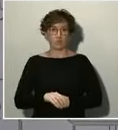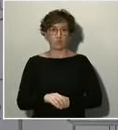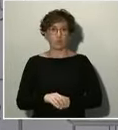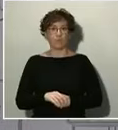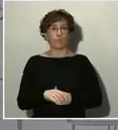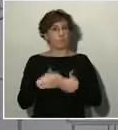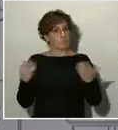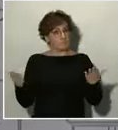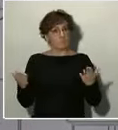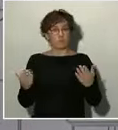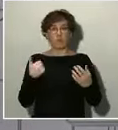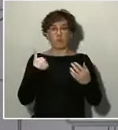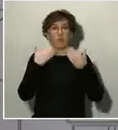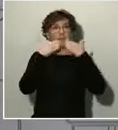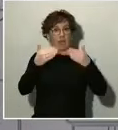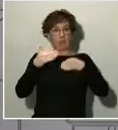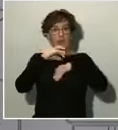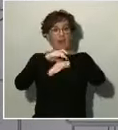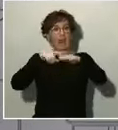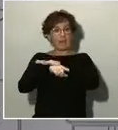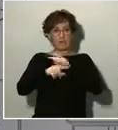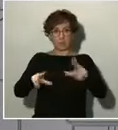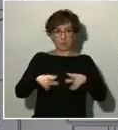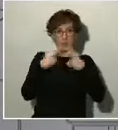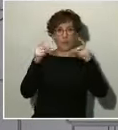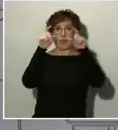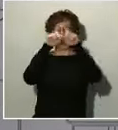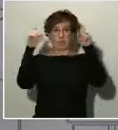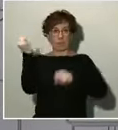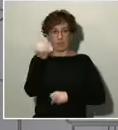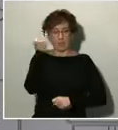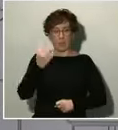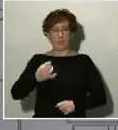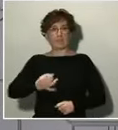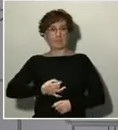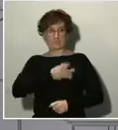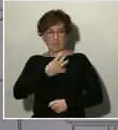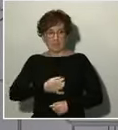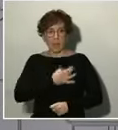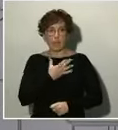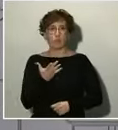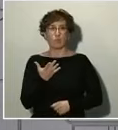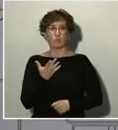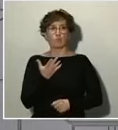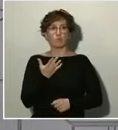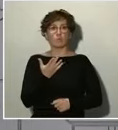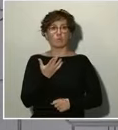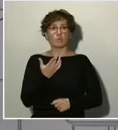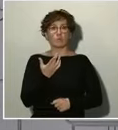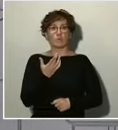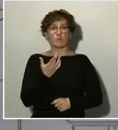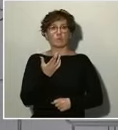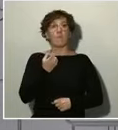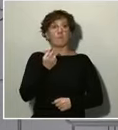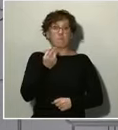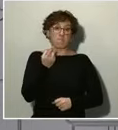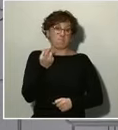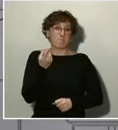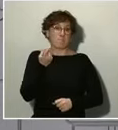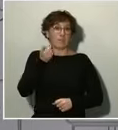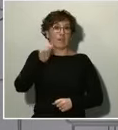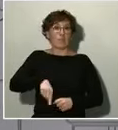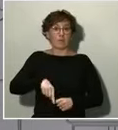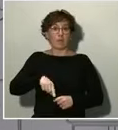agentes sociales, a la patronal, a los sindicatos. También tenemos que hacer frente a todos estos problemas